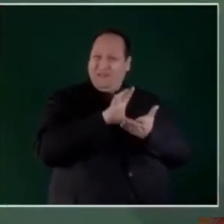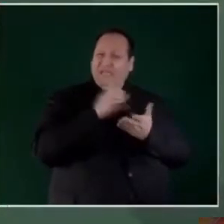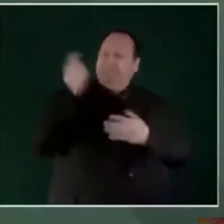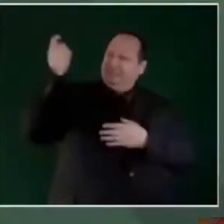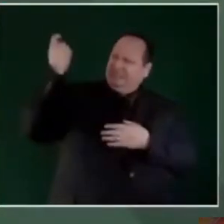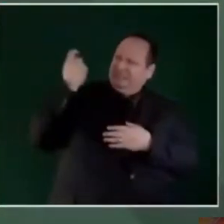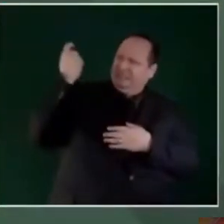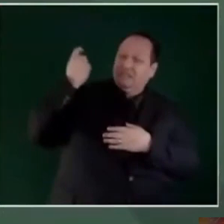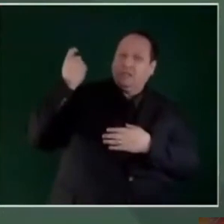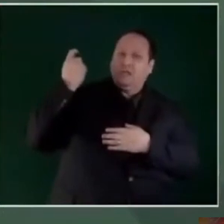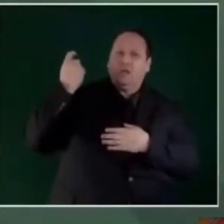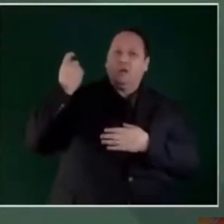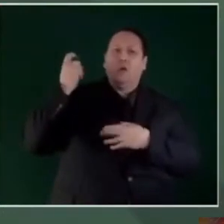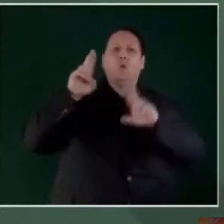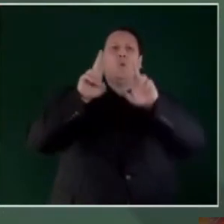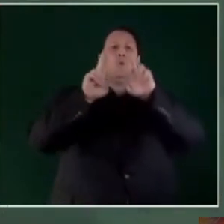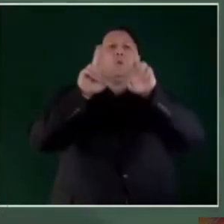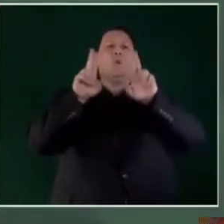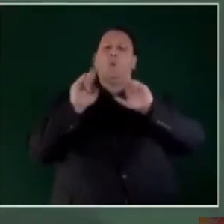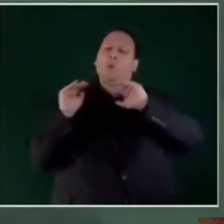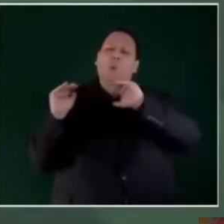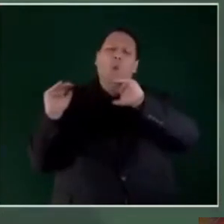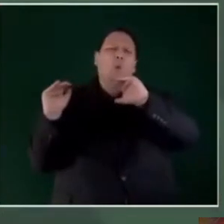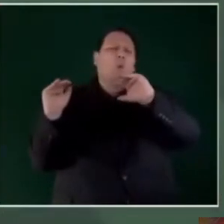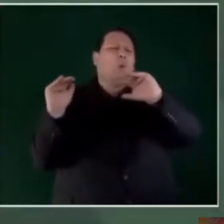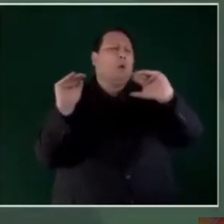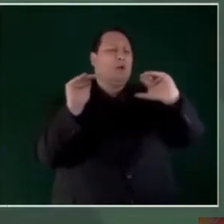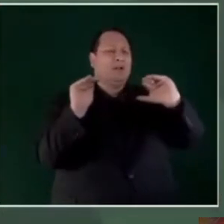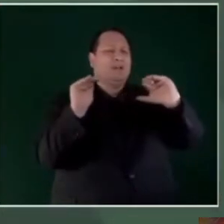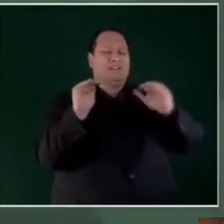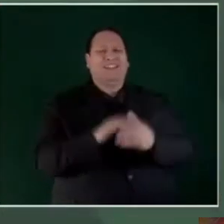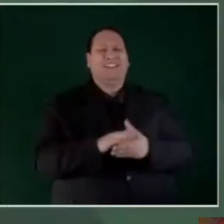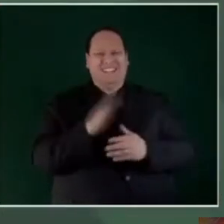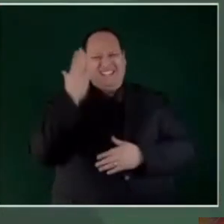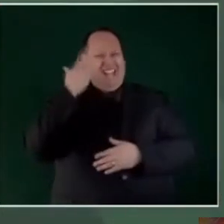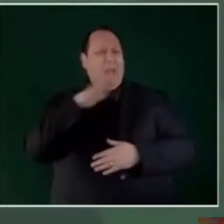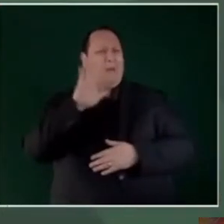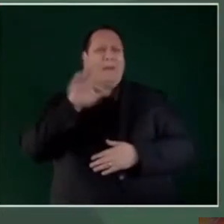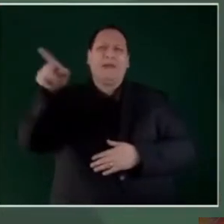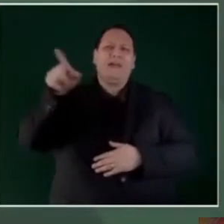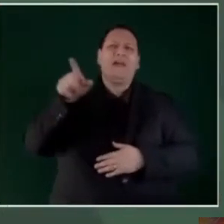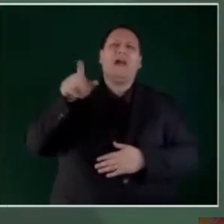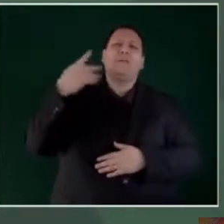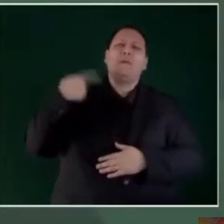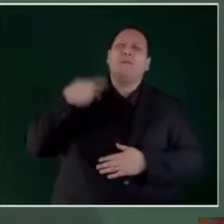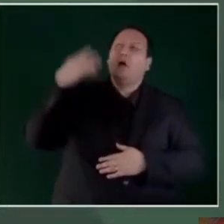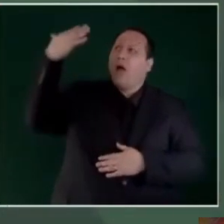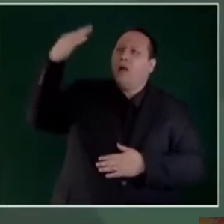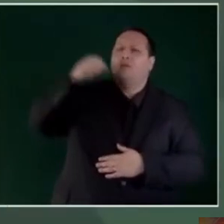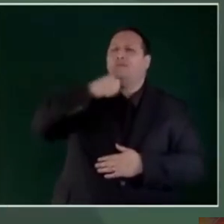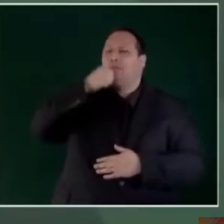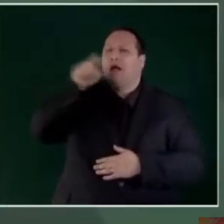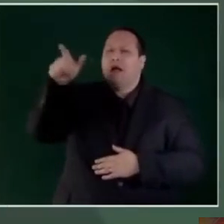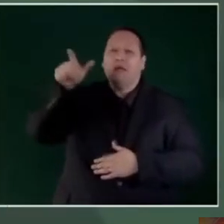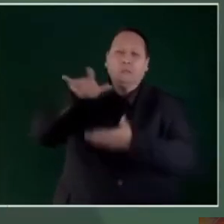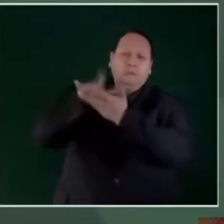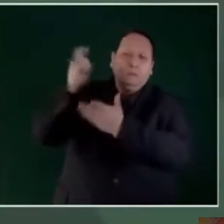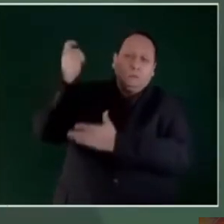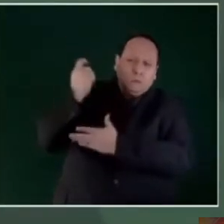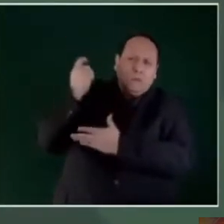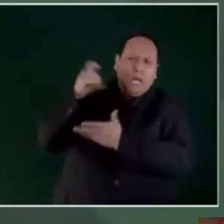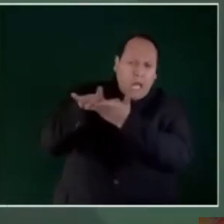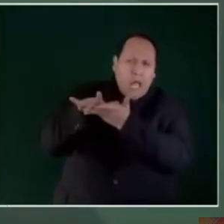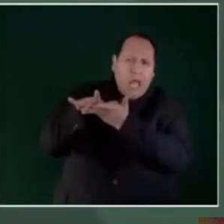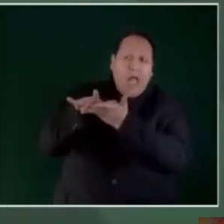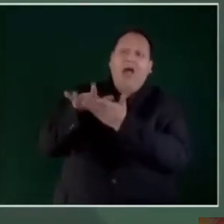sea universal como la pensión a los adultos mayores. que es